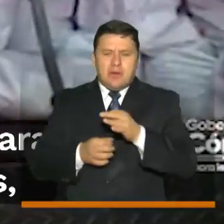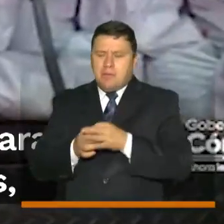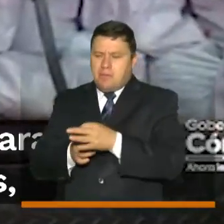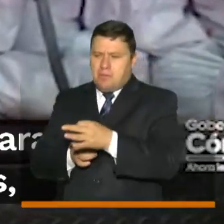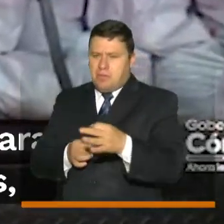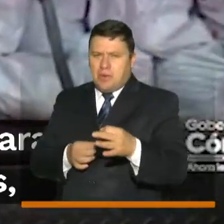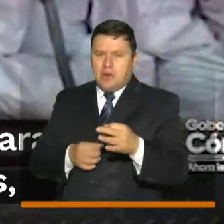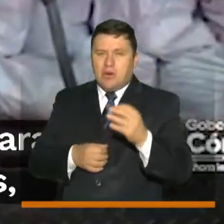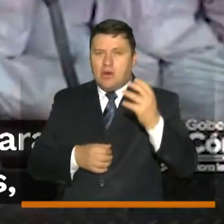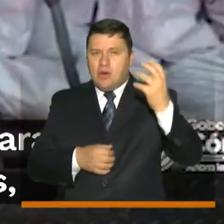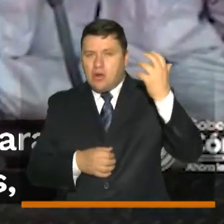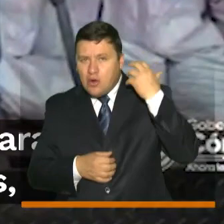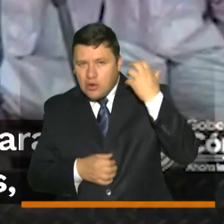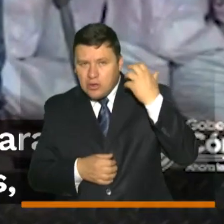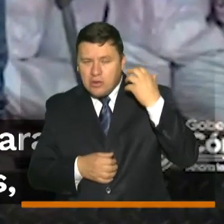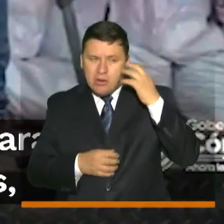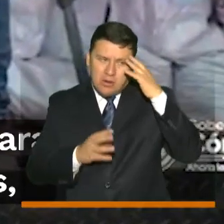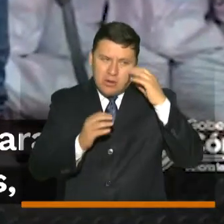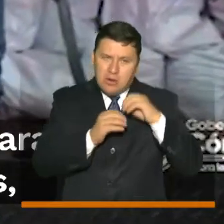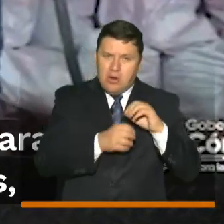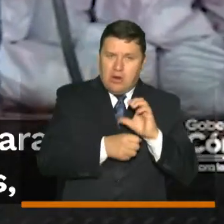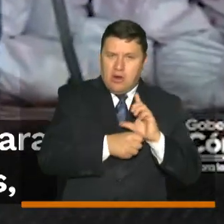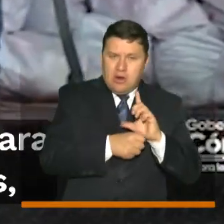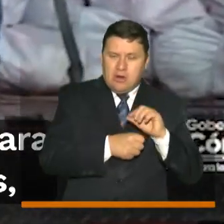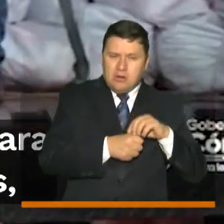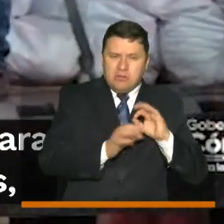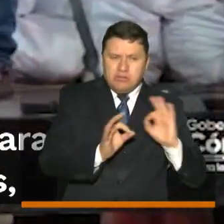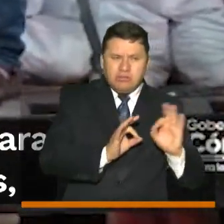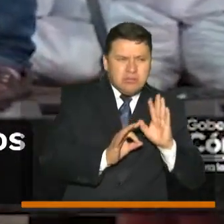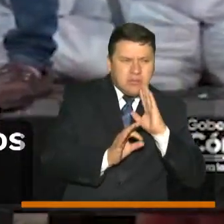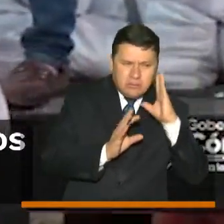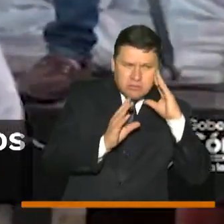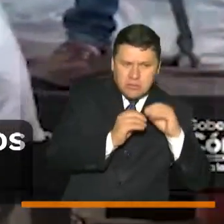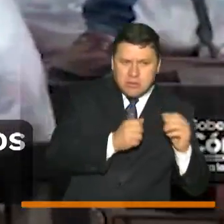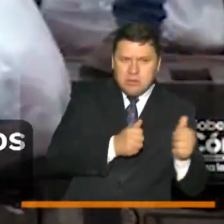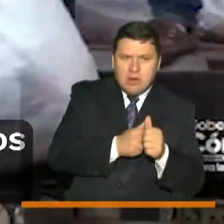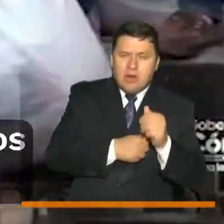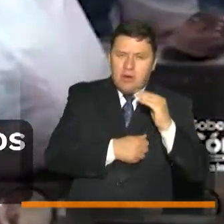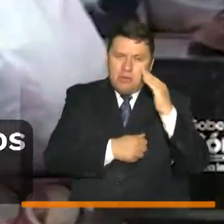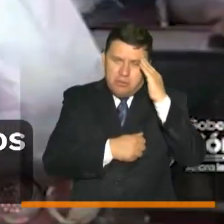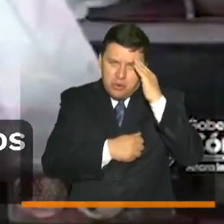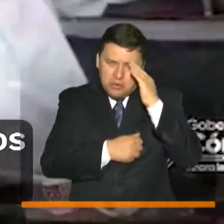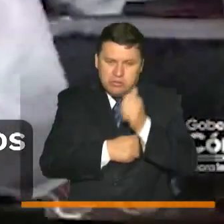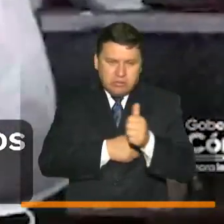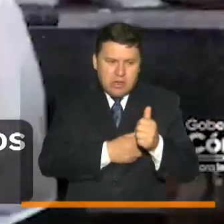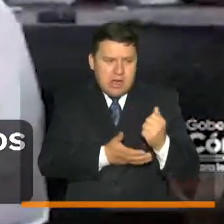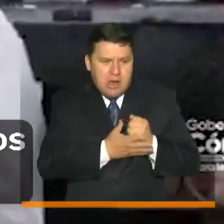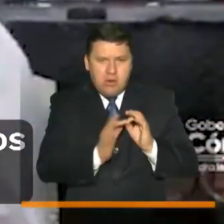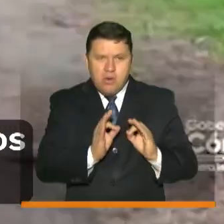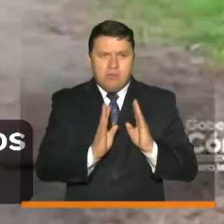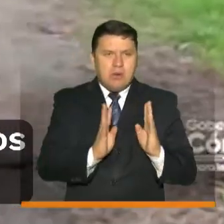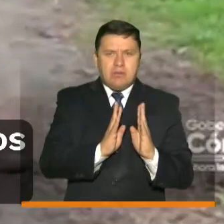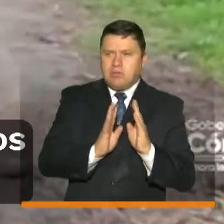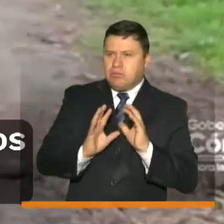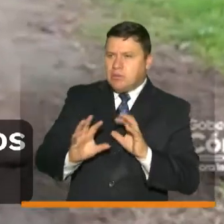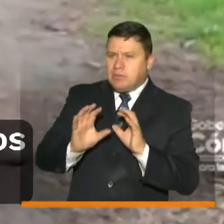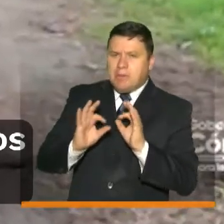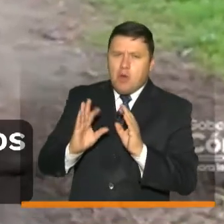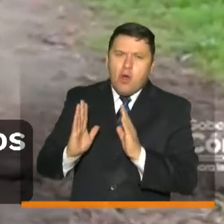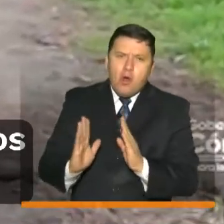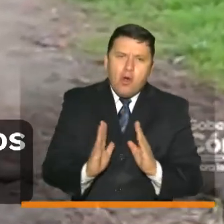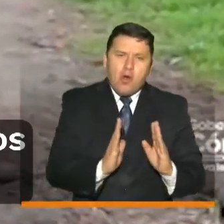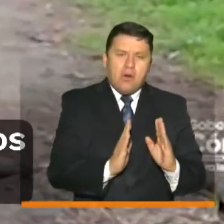municipios de Córdoba para organizar la logística de las entregas a la policía y al ejército nacional a los